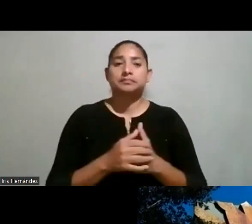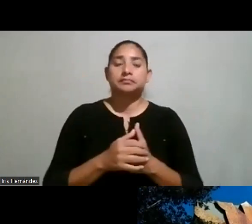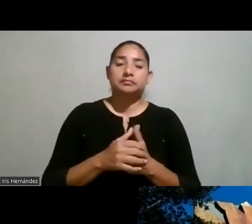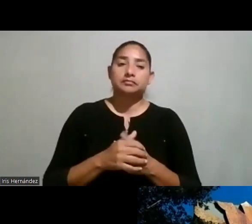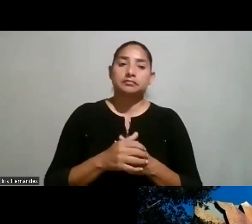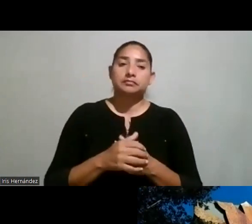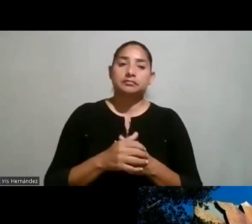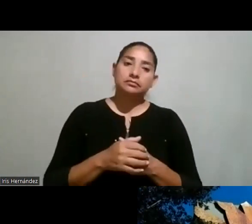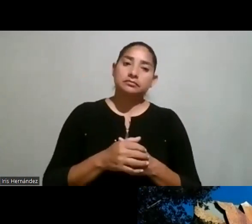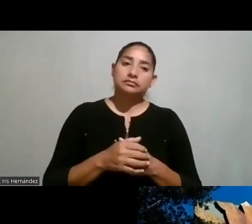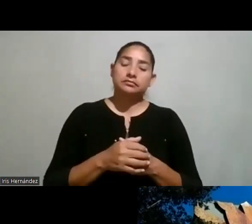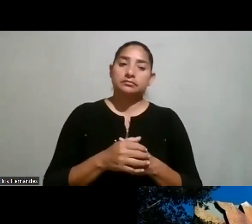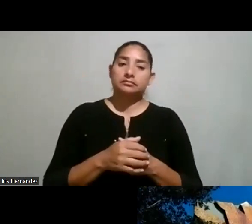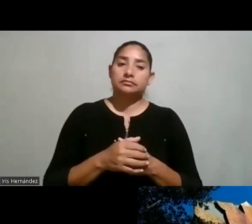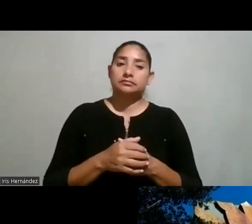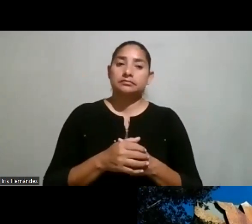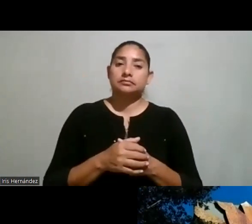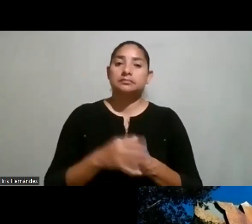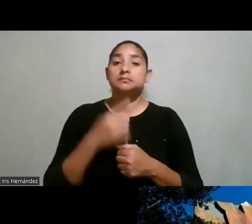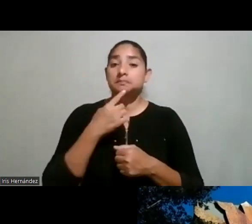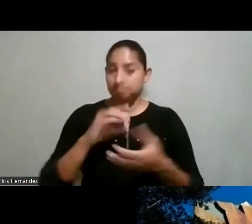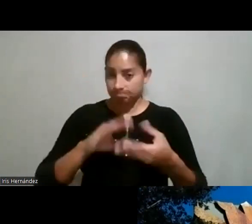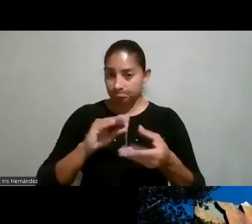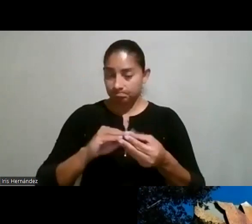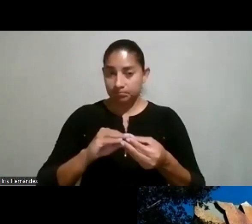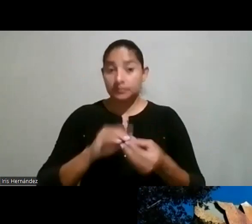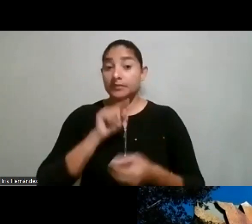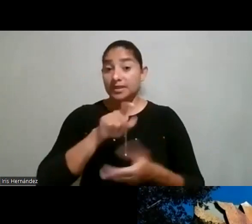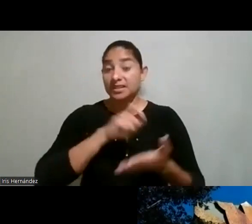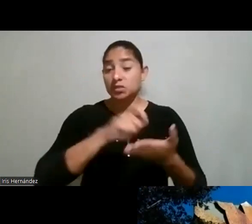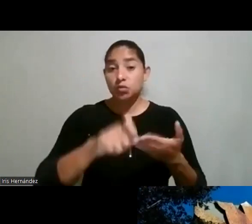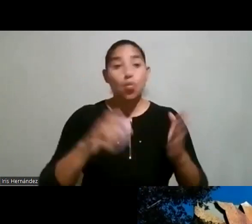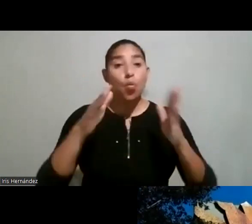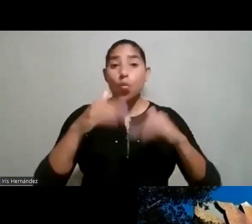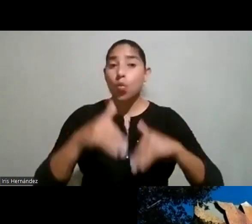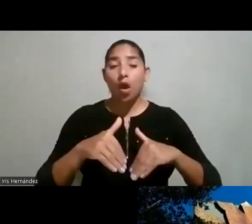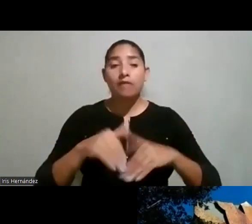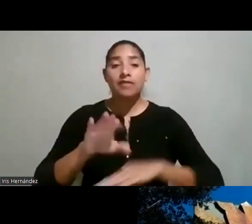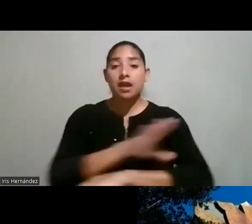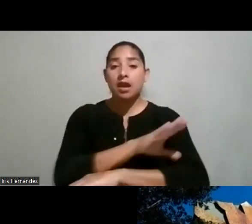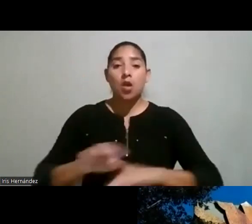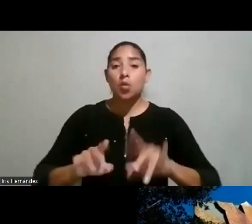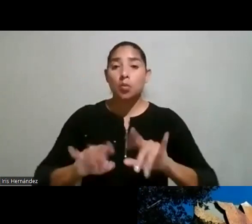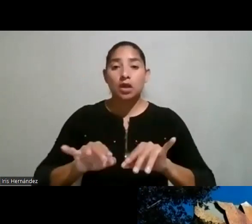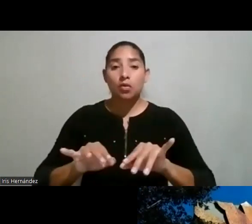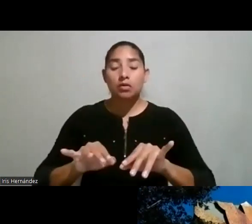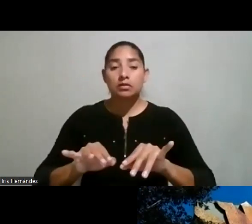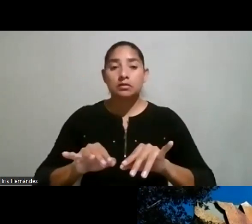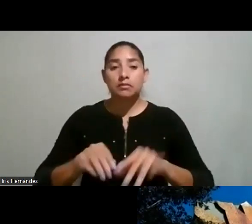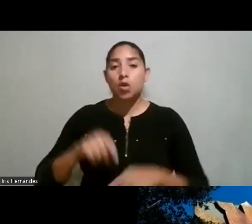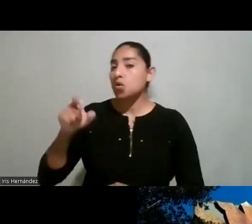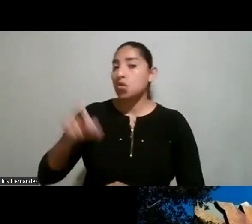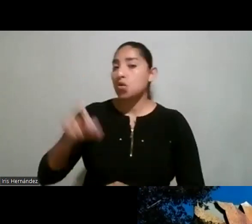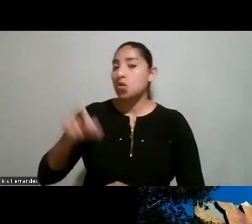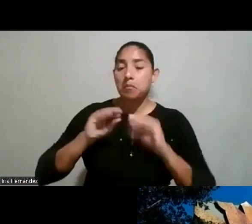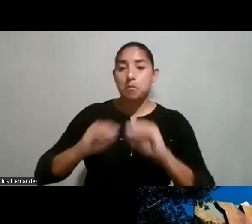experimental y les puedo decir una cosa en esa escuela no había una sola computadora pero no se necesita para